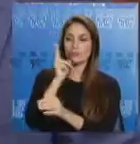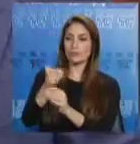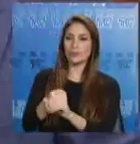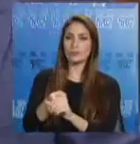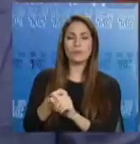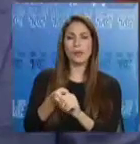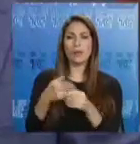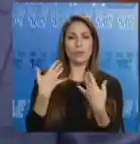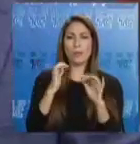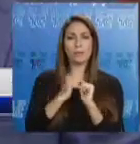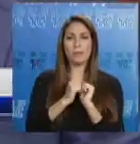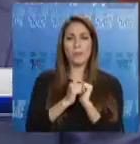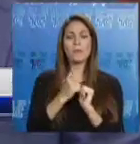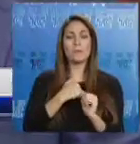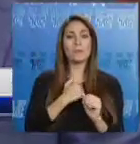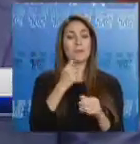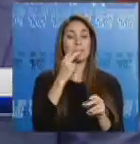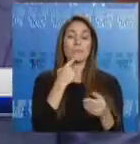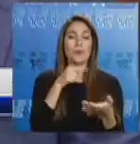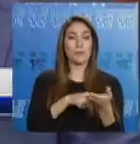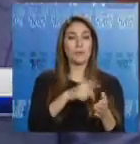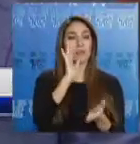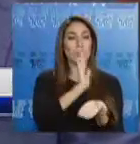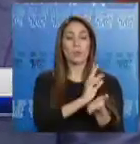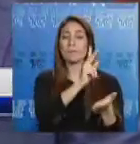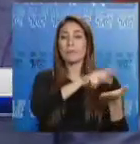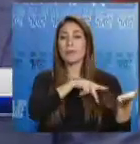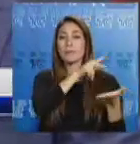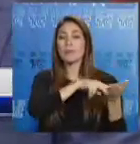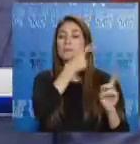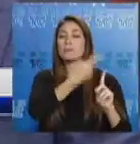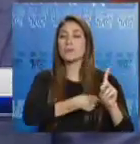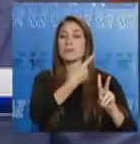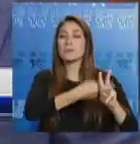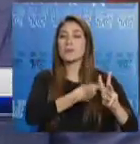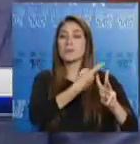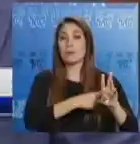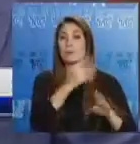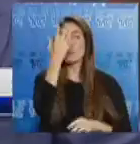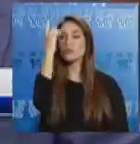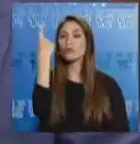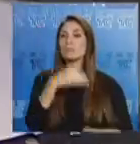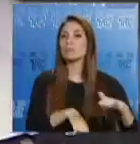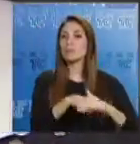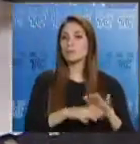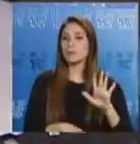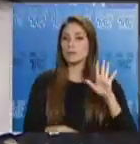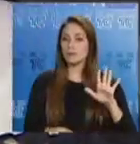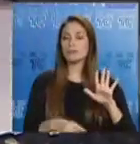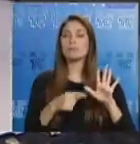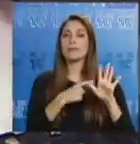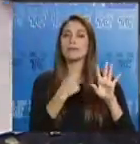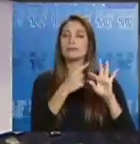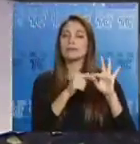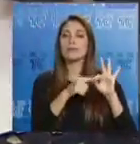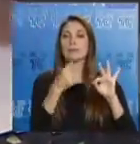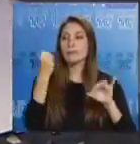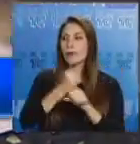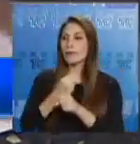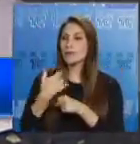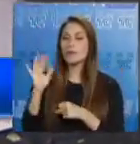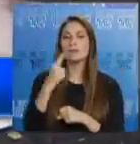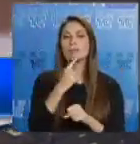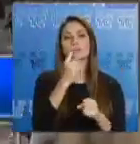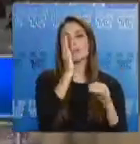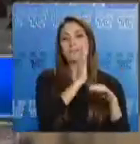desactiva esta prestación ya no termina de recibir las cinco pensiones previstas. Otros puntos por los cuales se quedaría